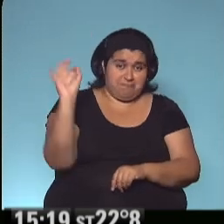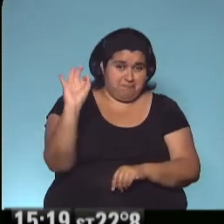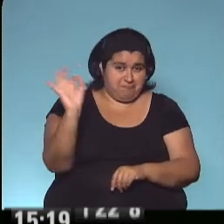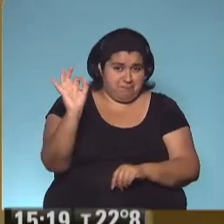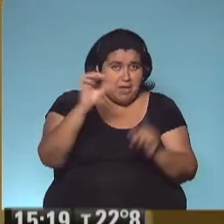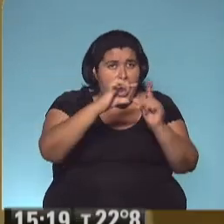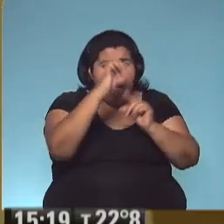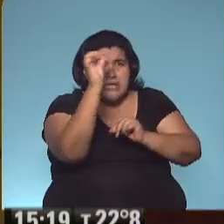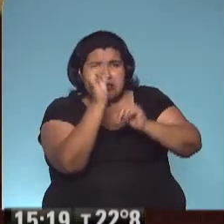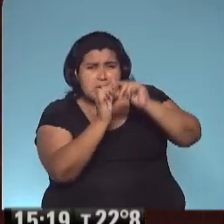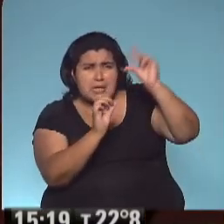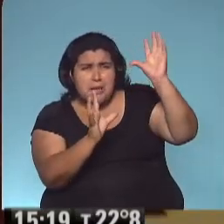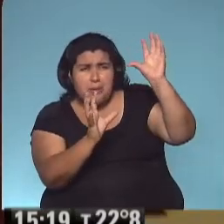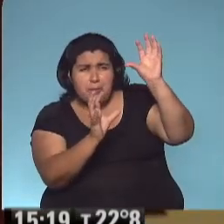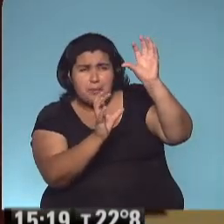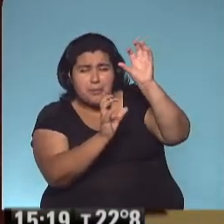estaban demasiado lejos.